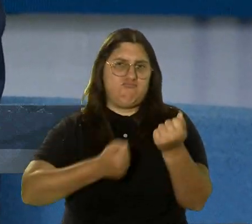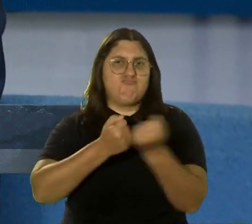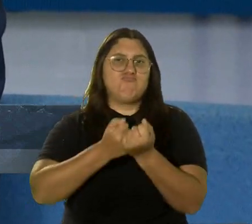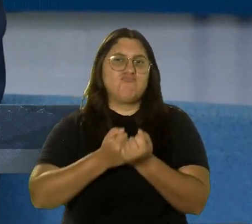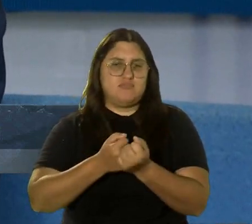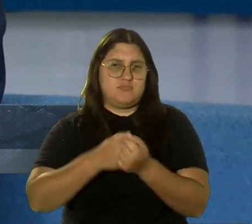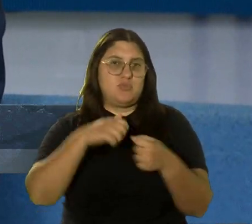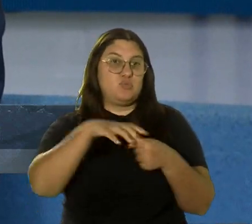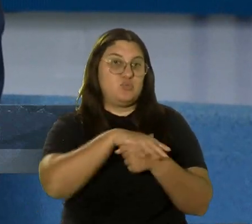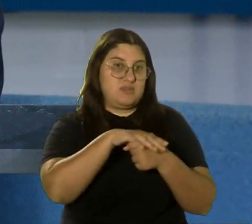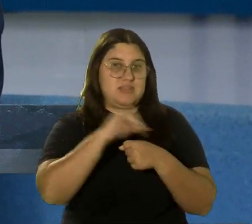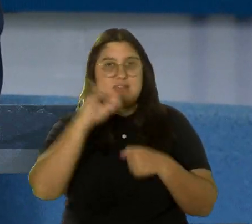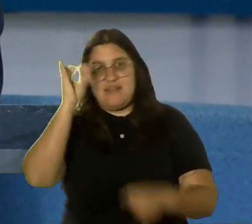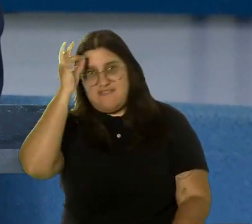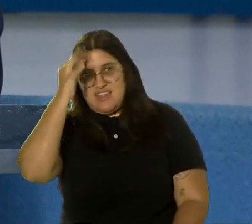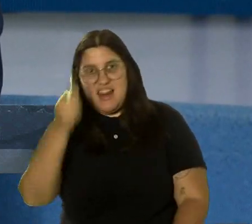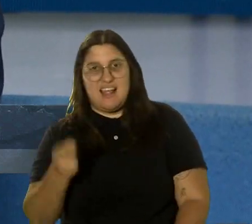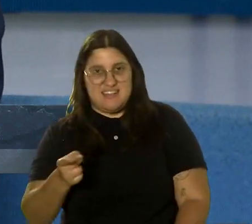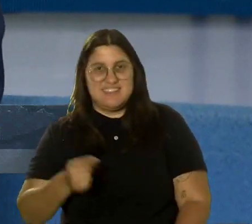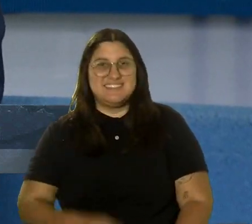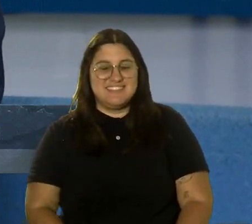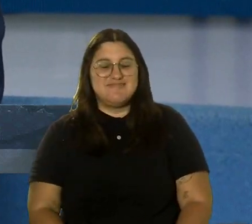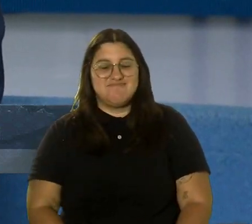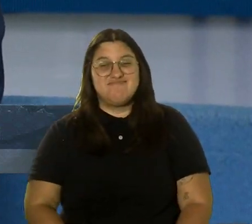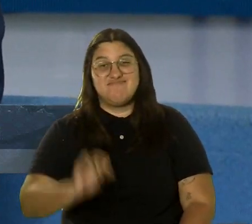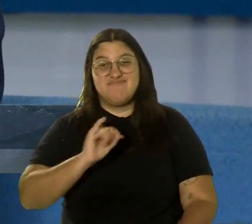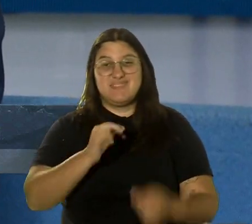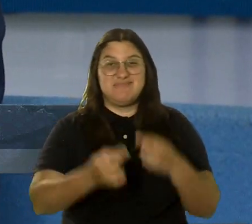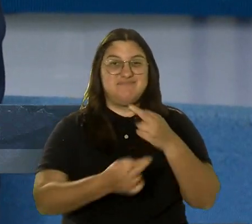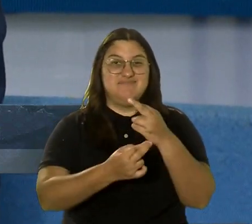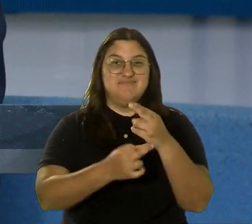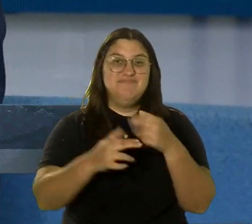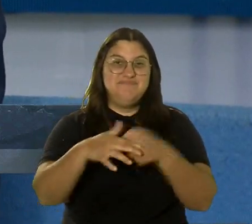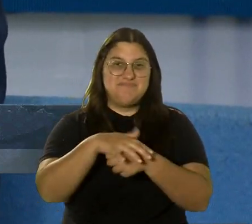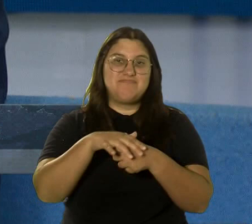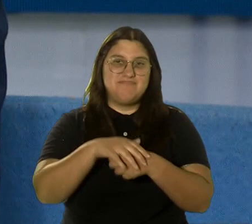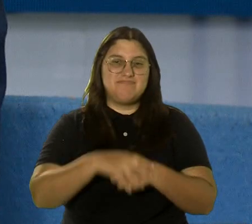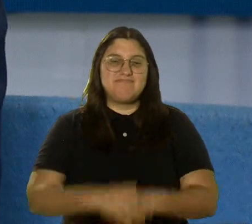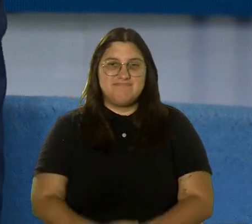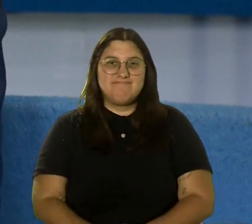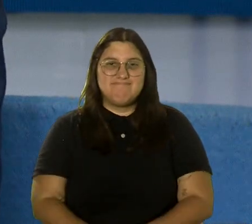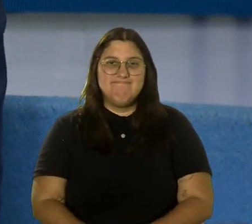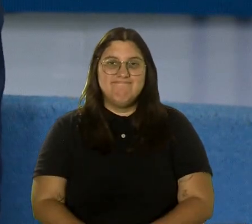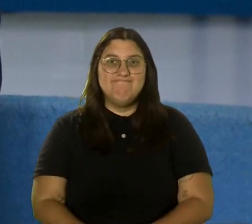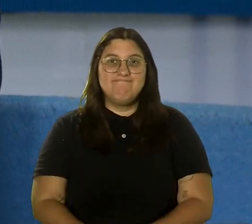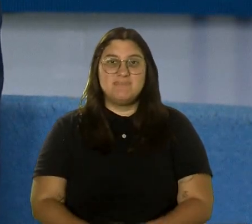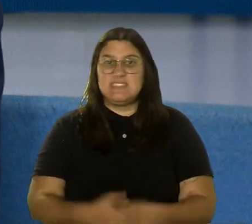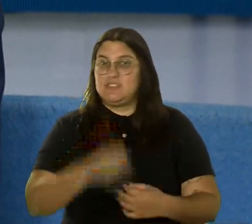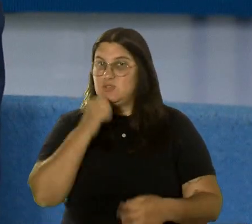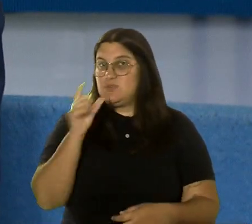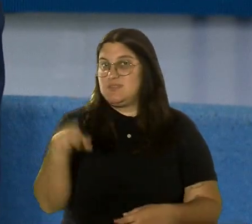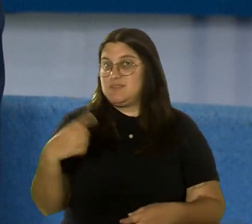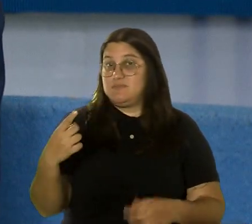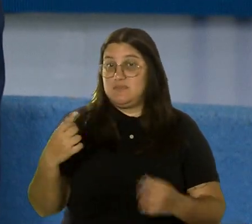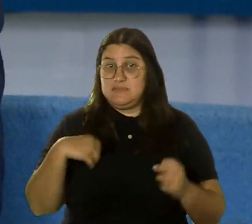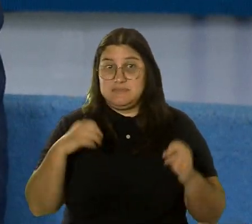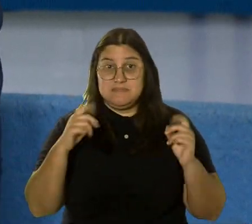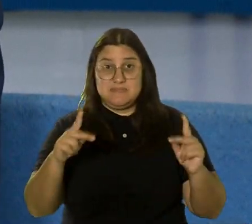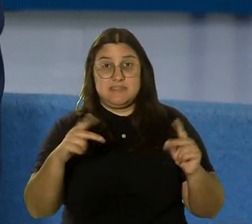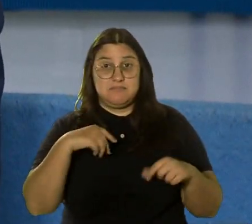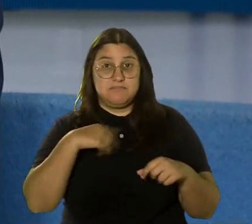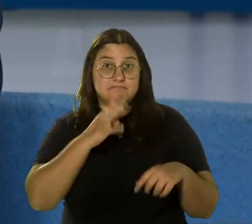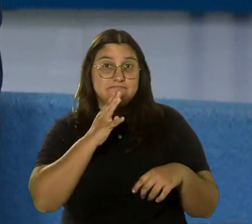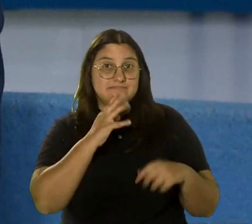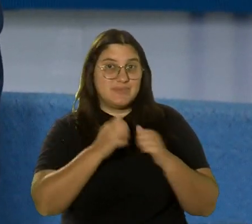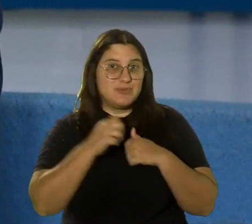locales como federales y los representantes del ecosistema que van a estar dándose cita. Así que no solamente van a tener la oportunidad de hablar con nosotros,